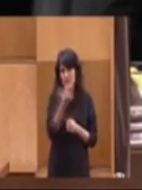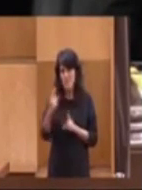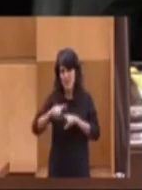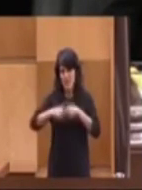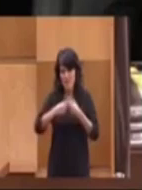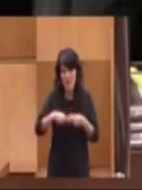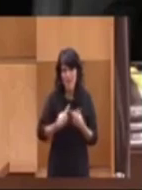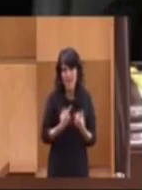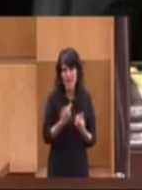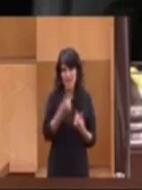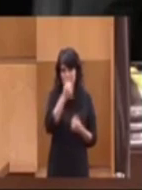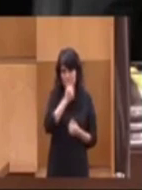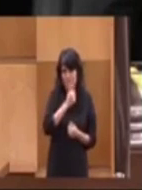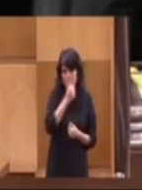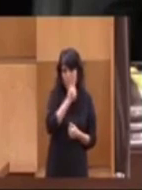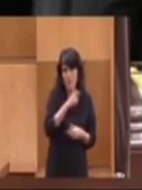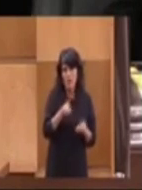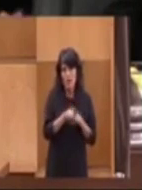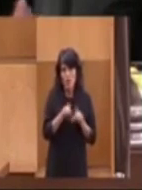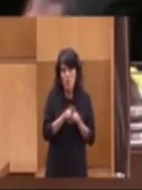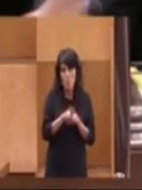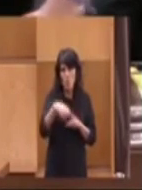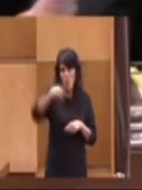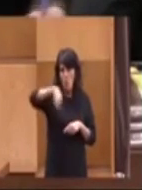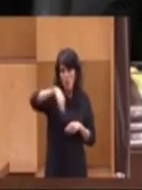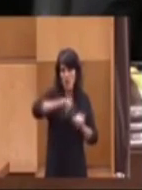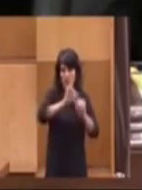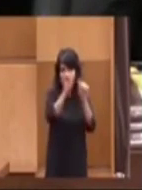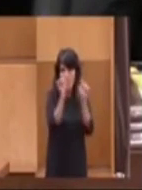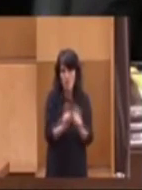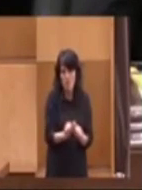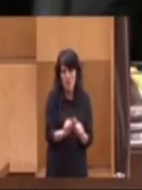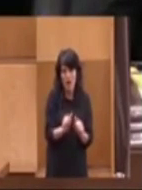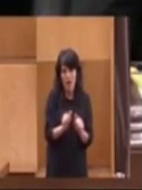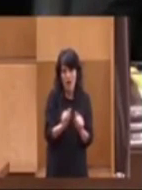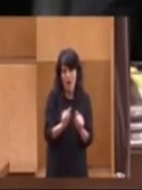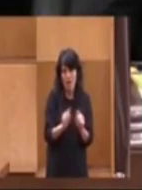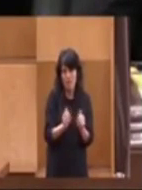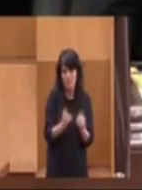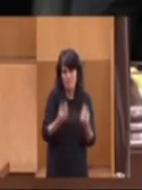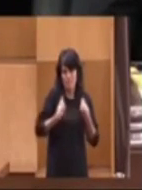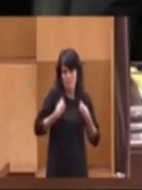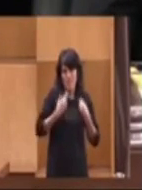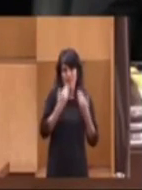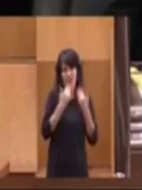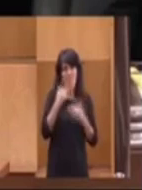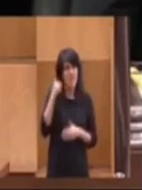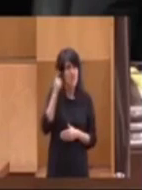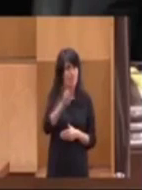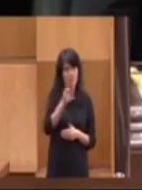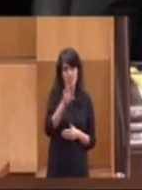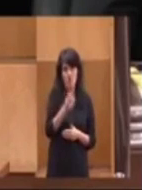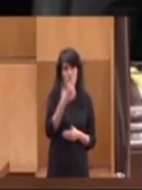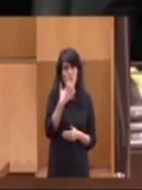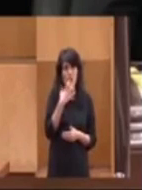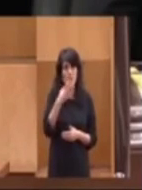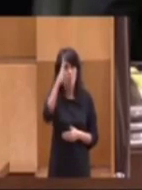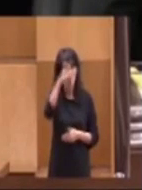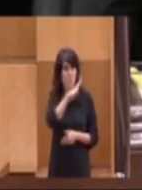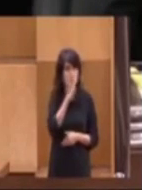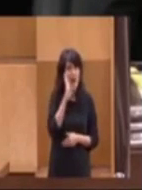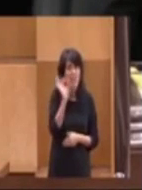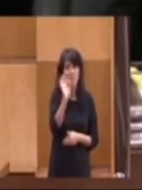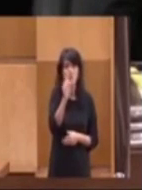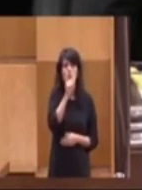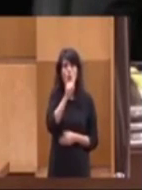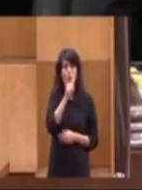han visto cómo han podido mantenerse gracias a la pensión que recibían sus padres,